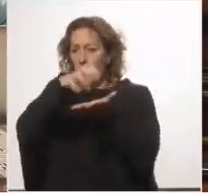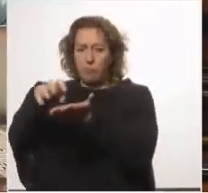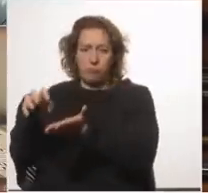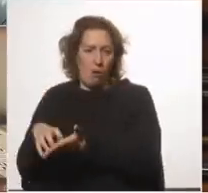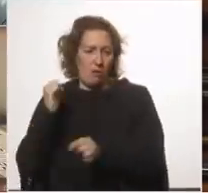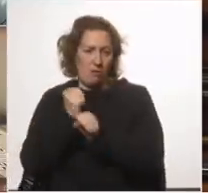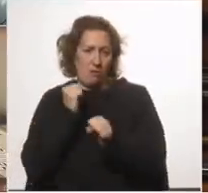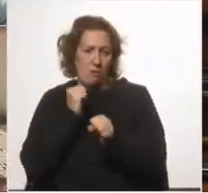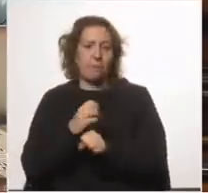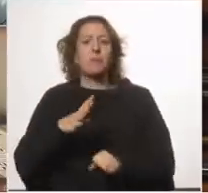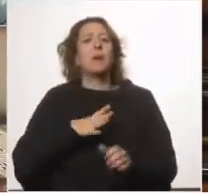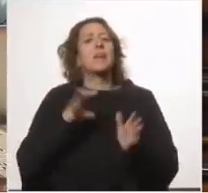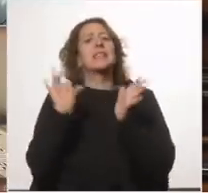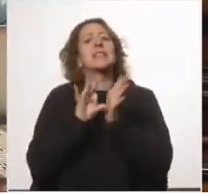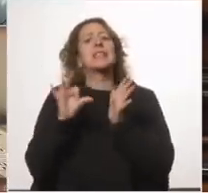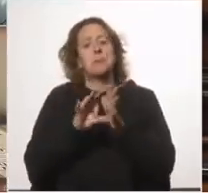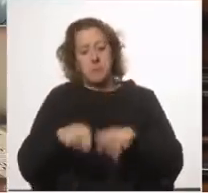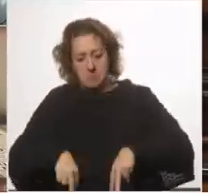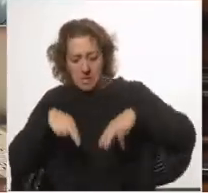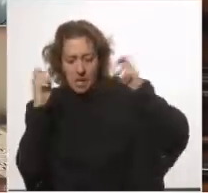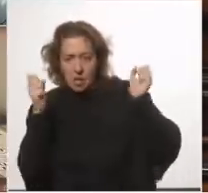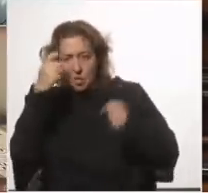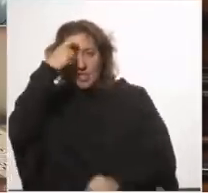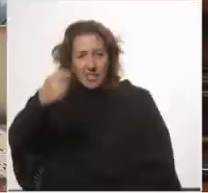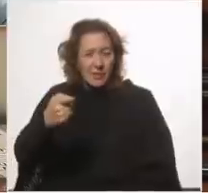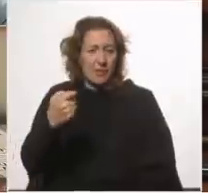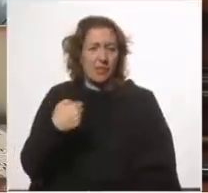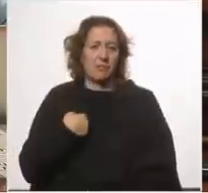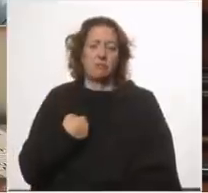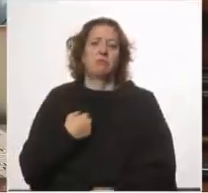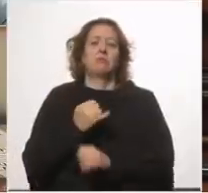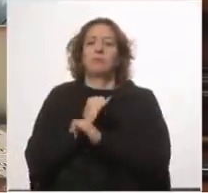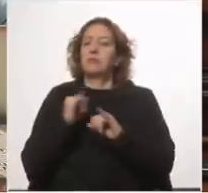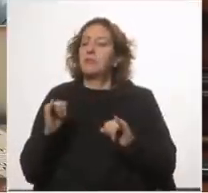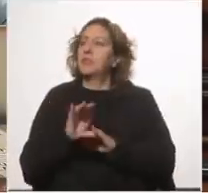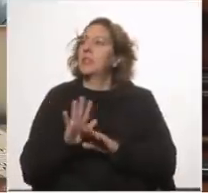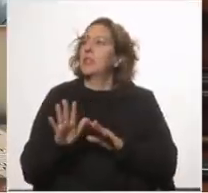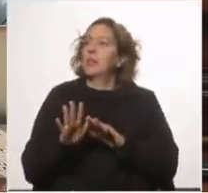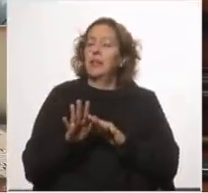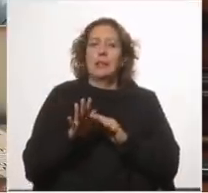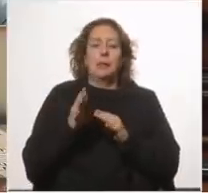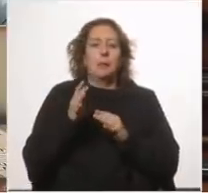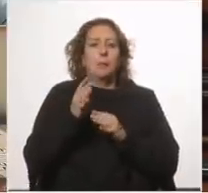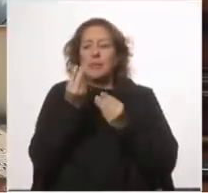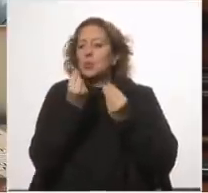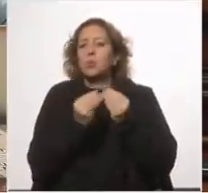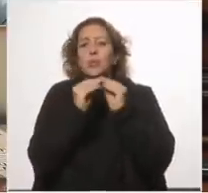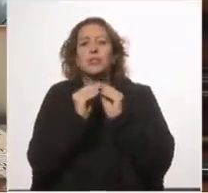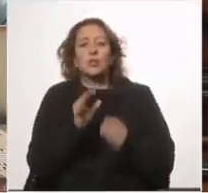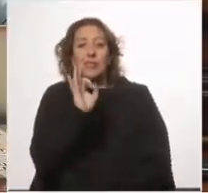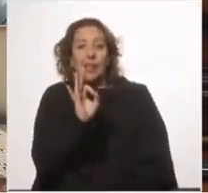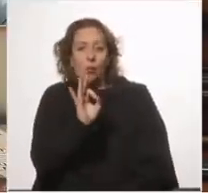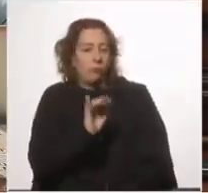Tenía un sistema de investigación científica que había salido de lo propio. Había salido del presupuesto cero. Y eso